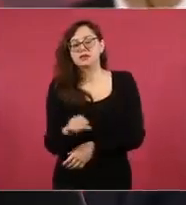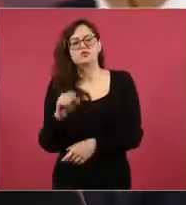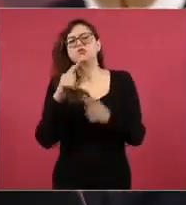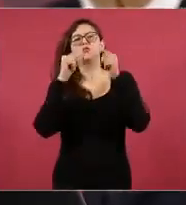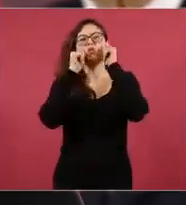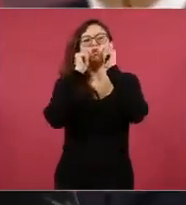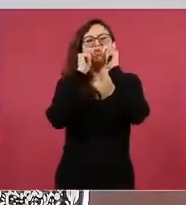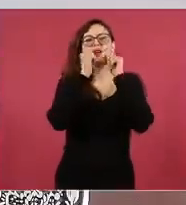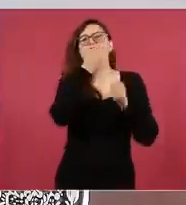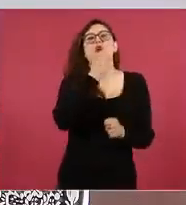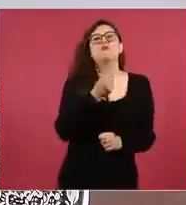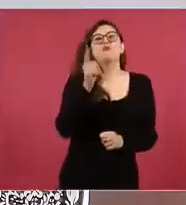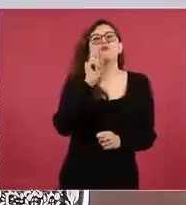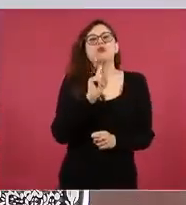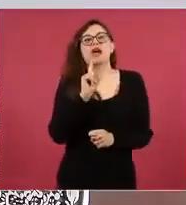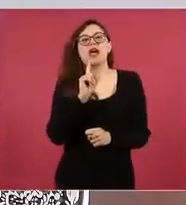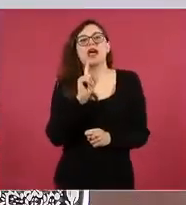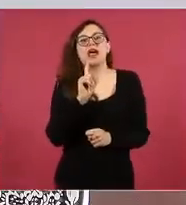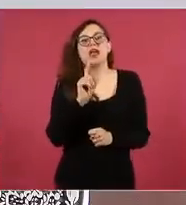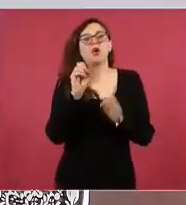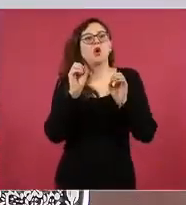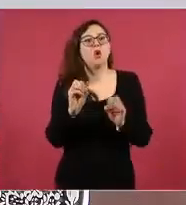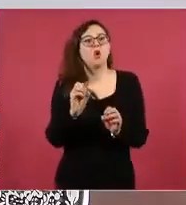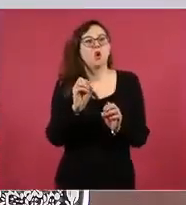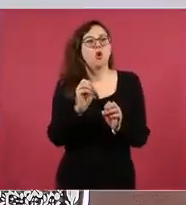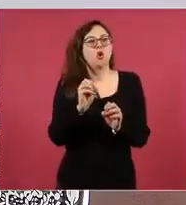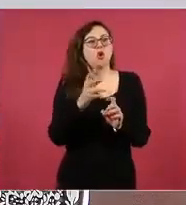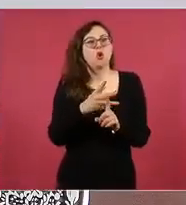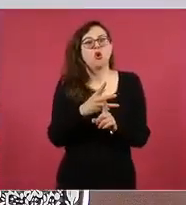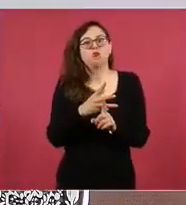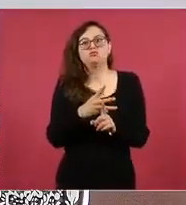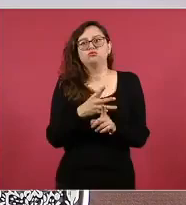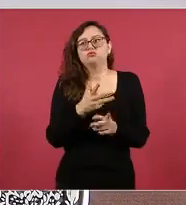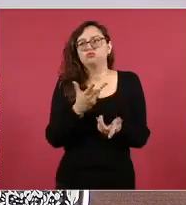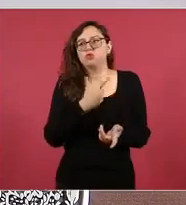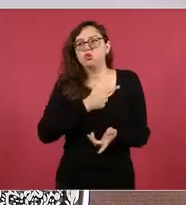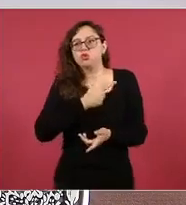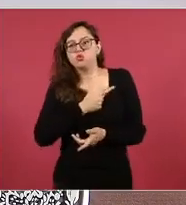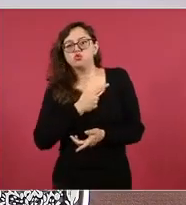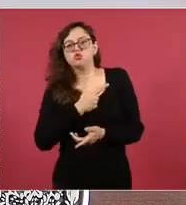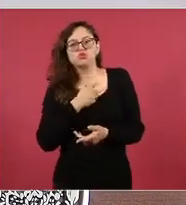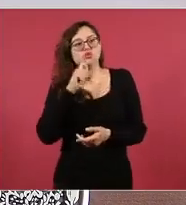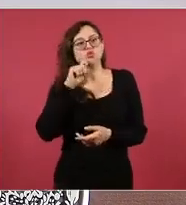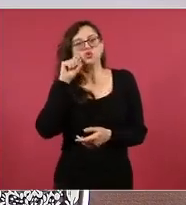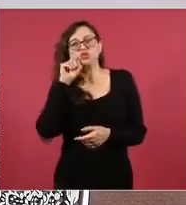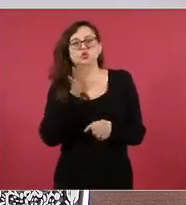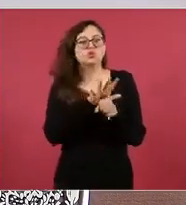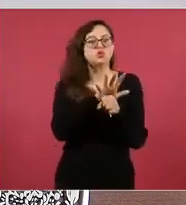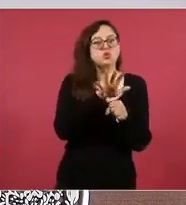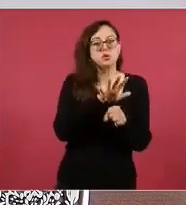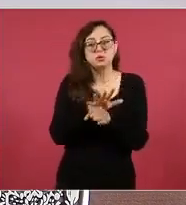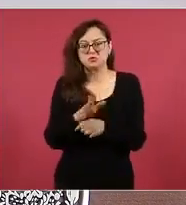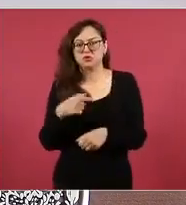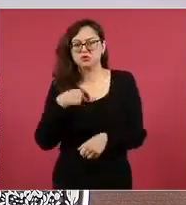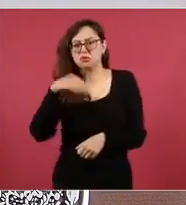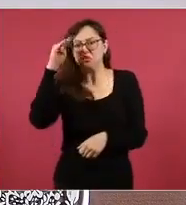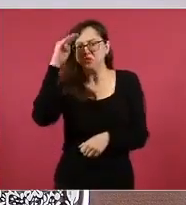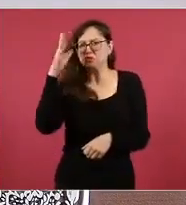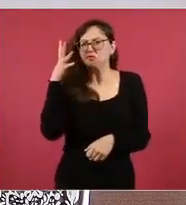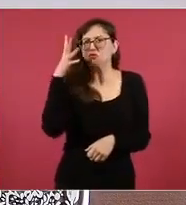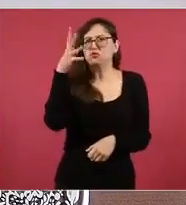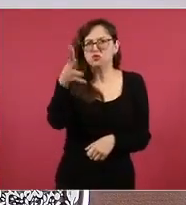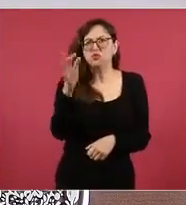o la orientación homosexual, porque incluso en México, bueno, pues a como vamos, puede ya existir un presidente en el futuro que sea homosexual.